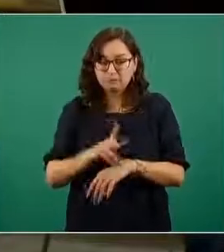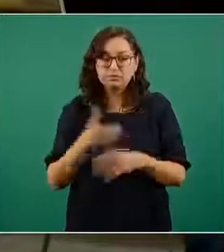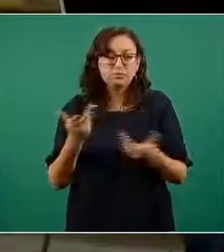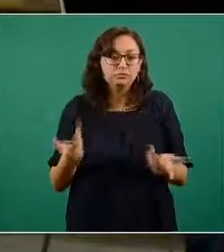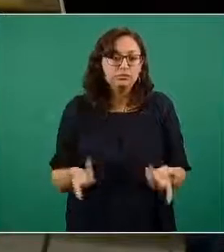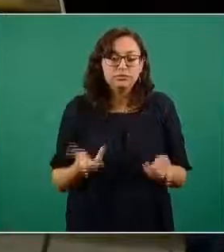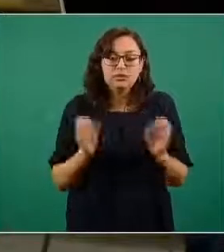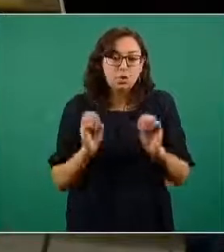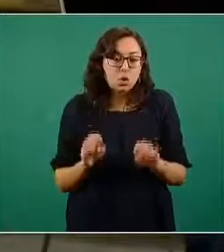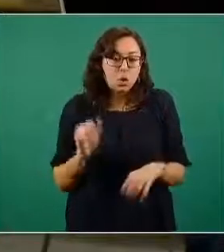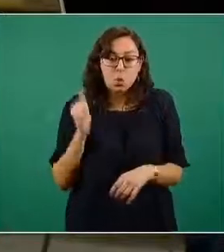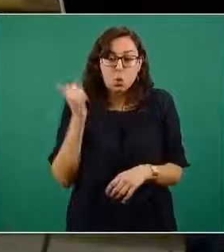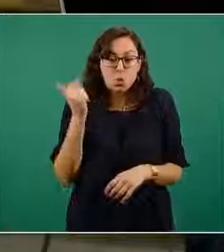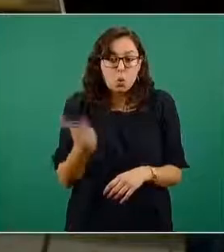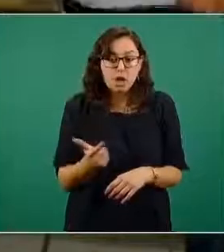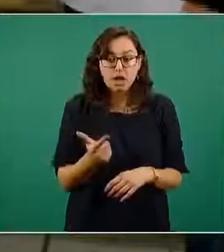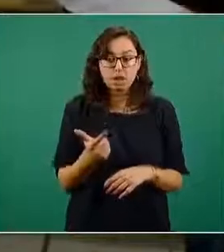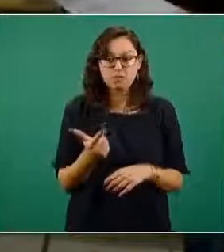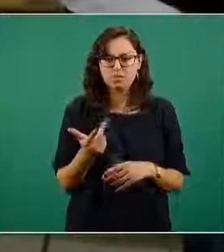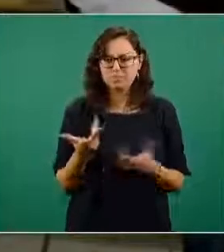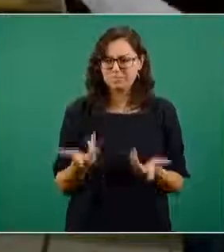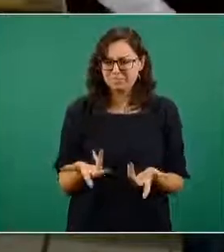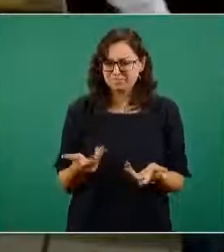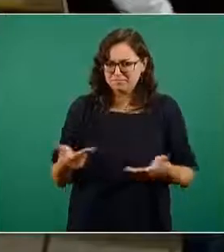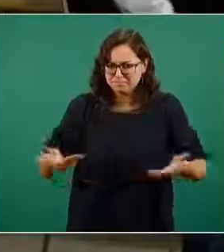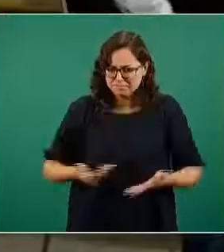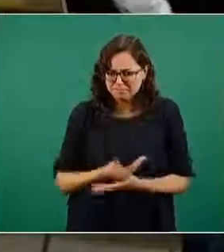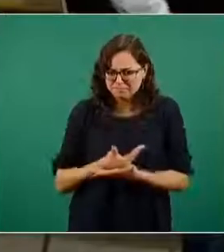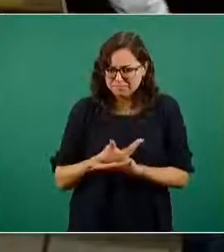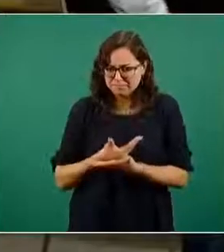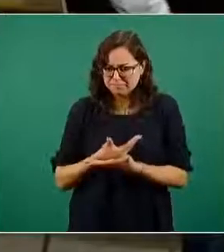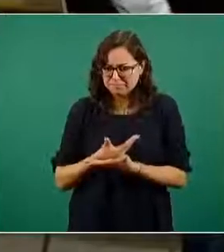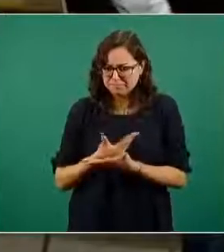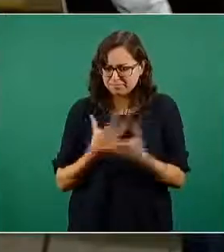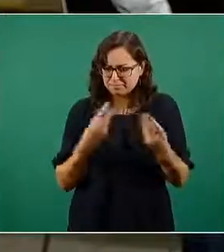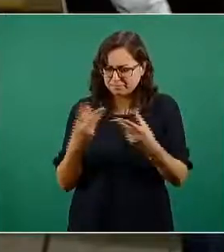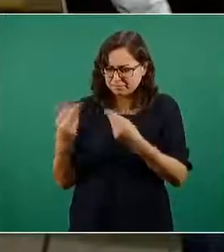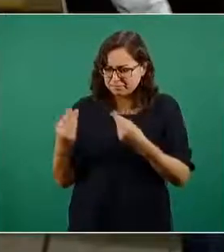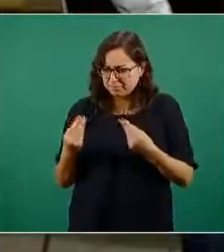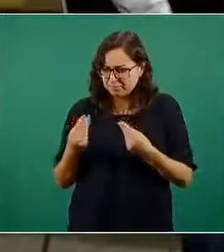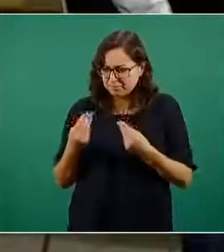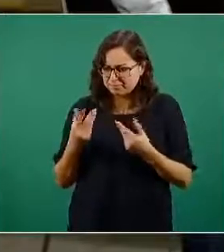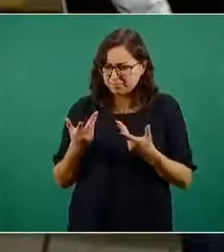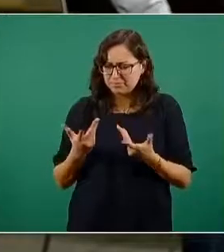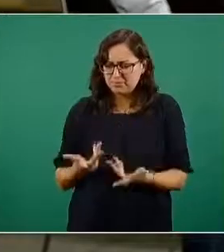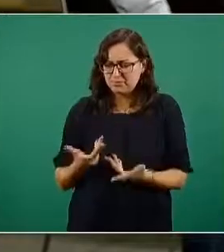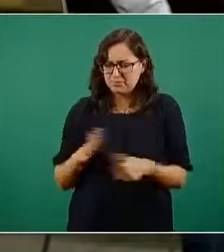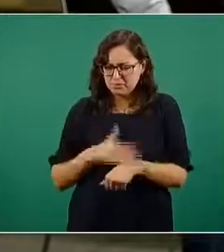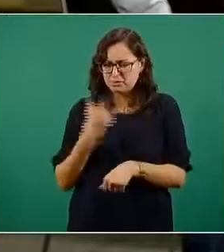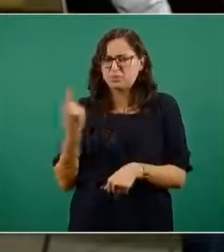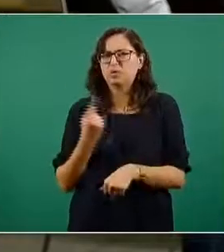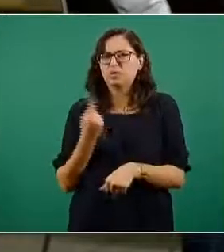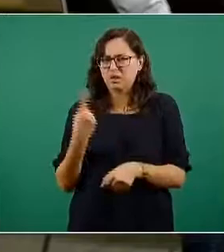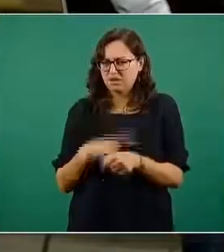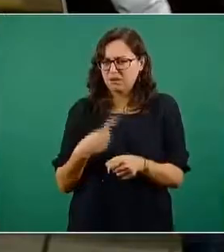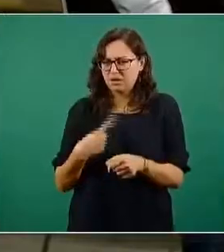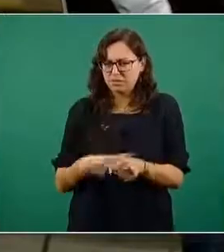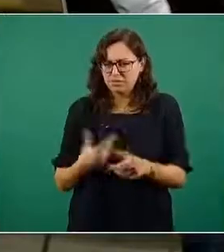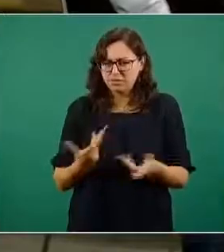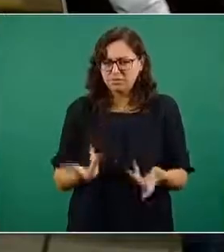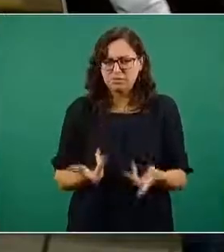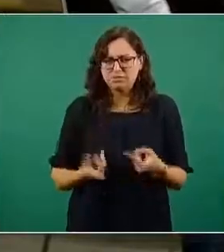tienen alguna idea de por qué ha ocurrido tan frecuentemente en este lugar y mi segunda pregunta